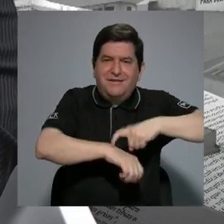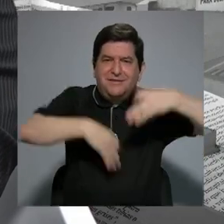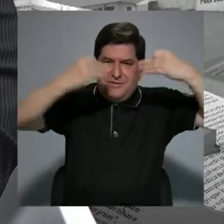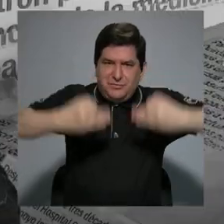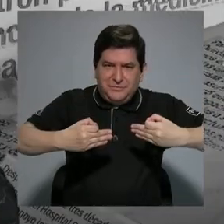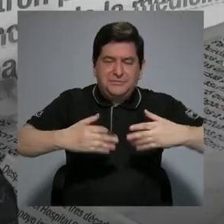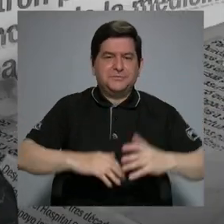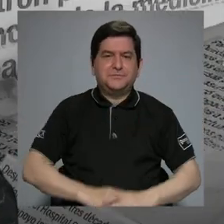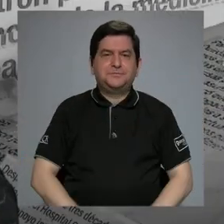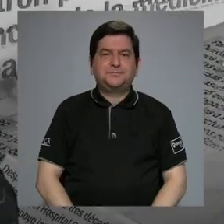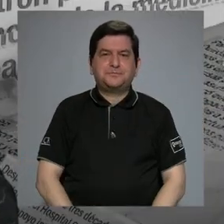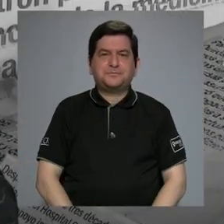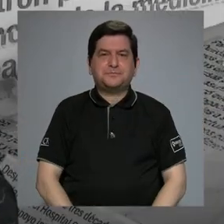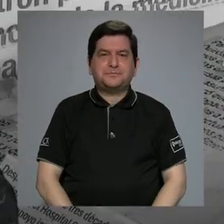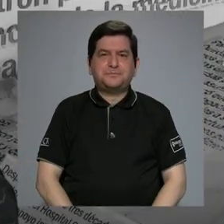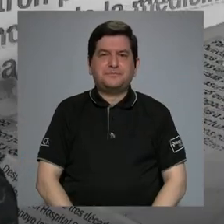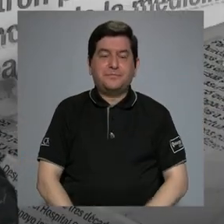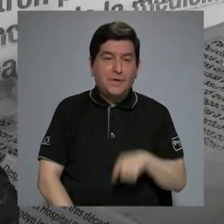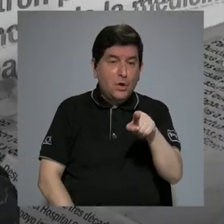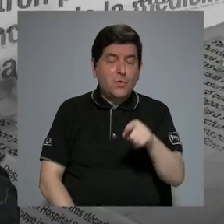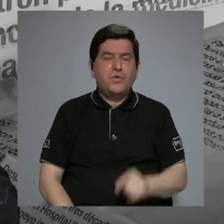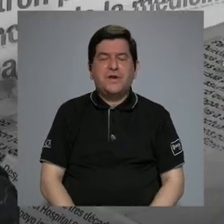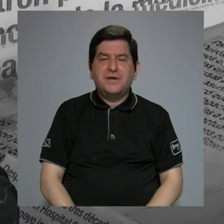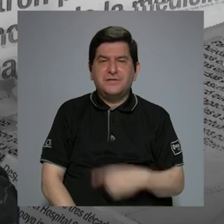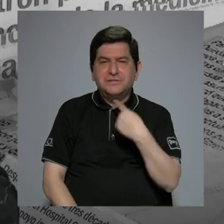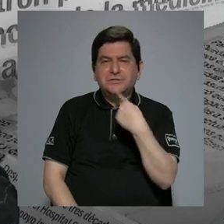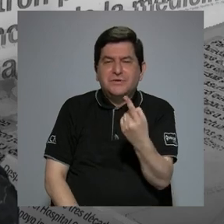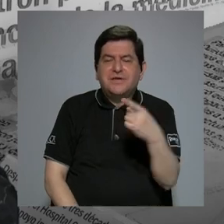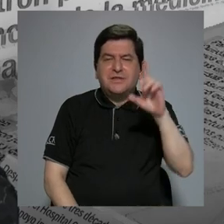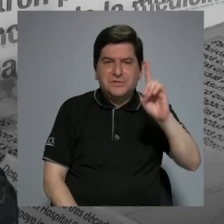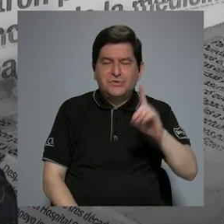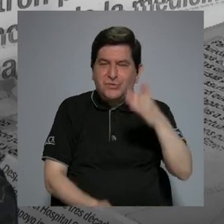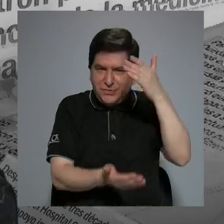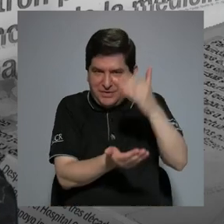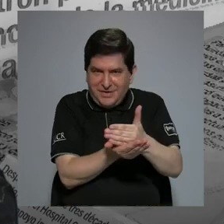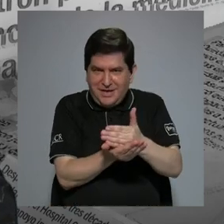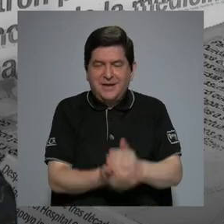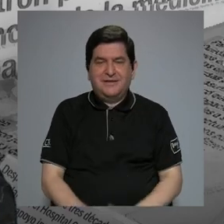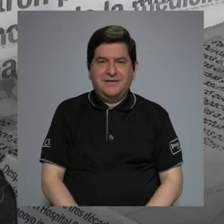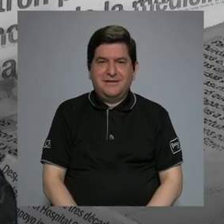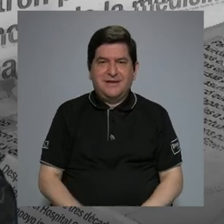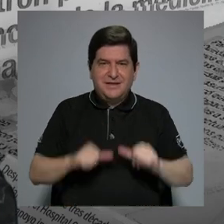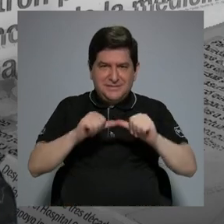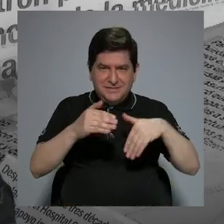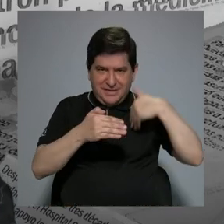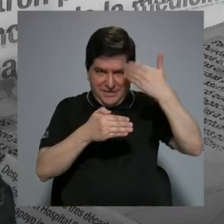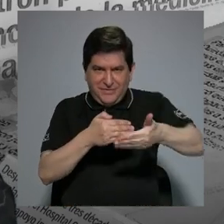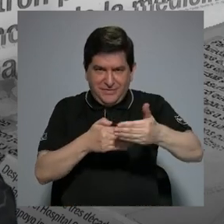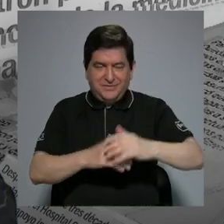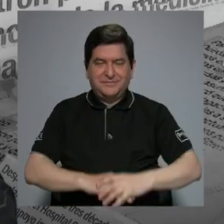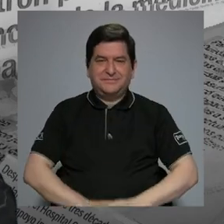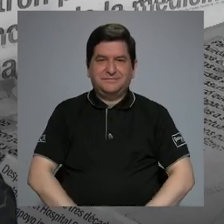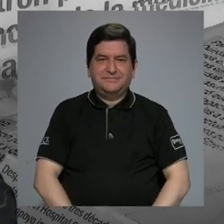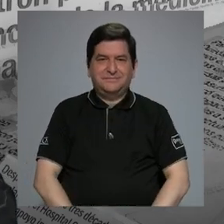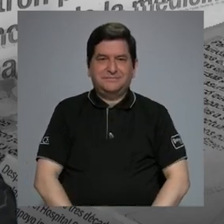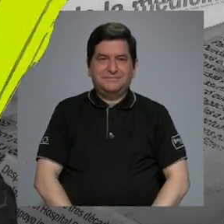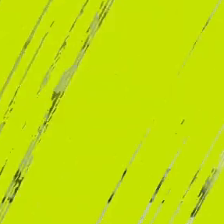decisiones. Vamos a quedarnos con esas palabras de Dunia, vamos a hacer una pausa, y enseguida estamos con ustedes.